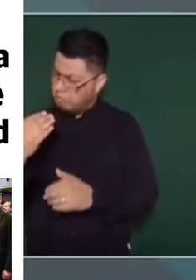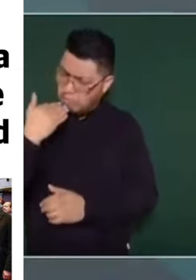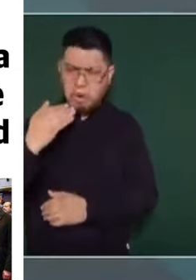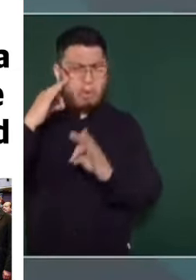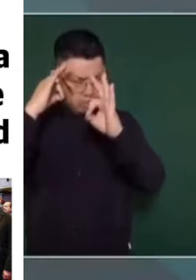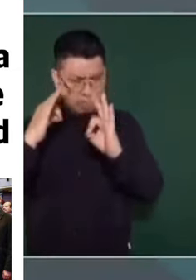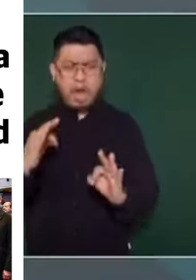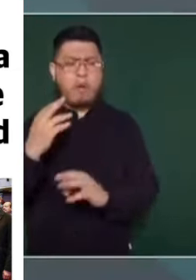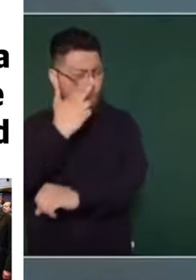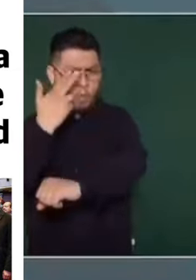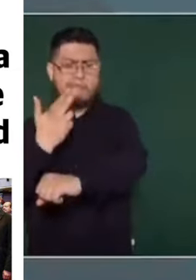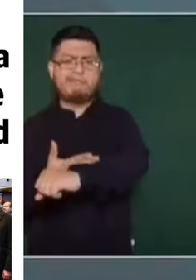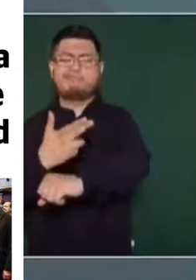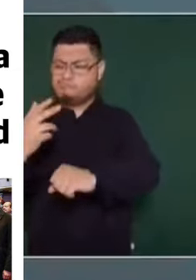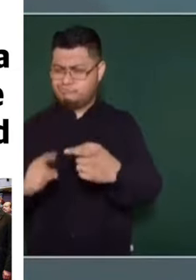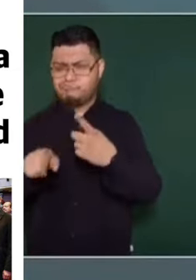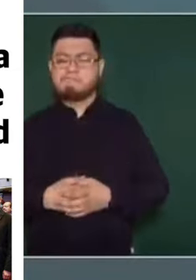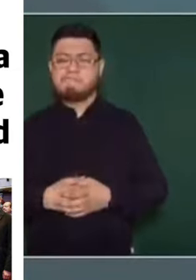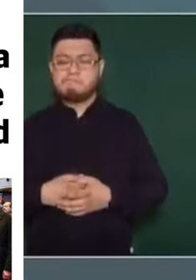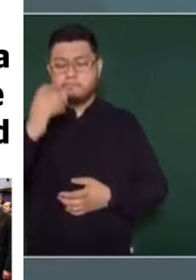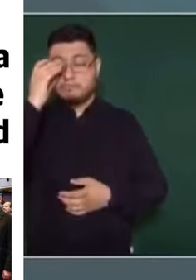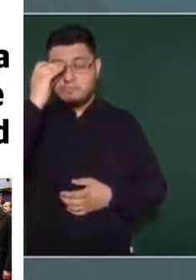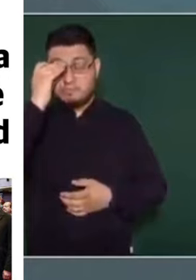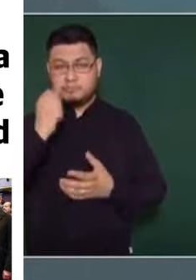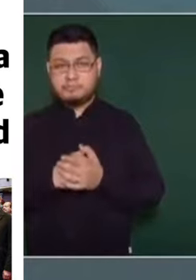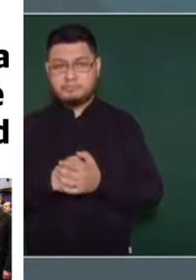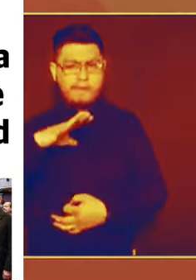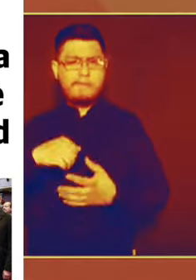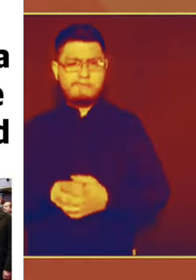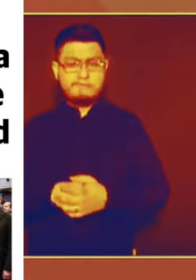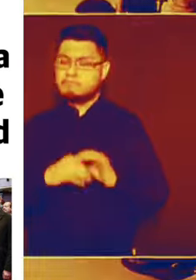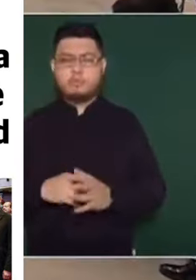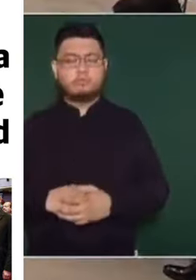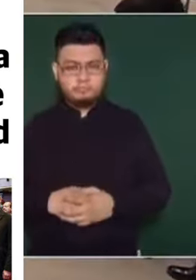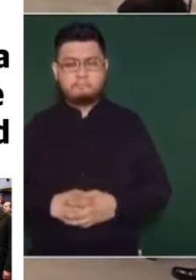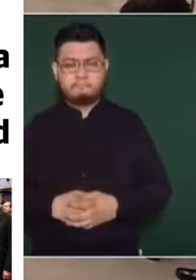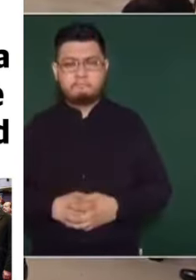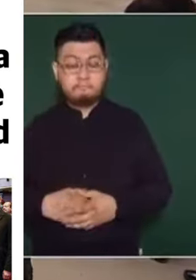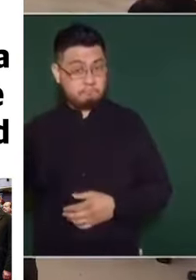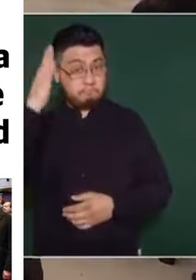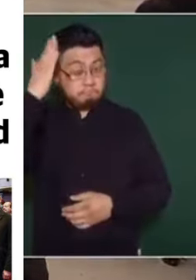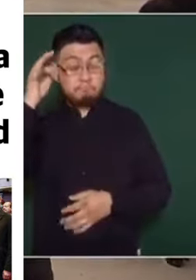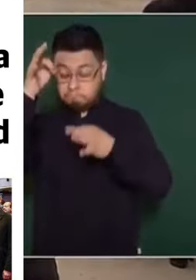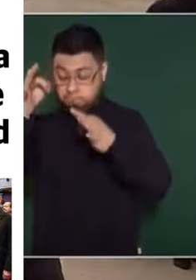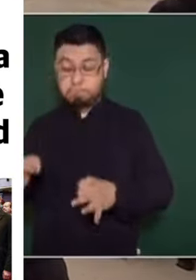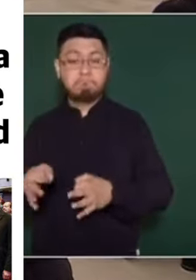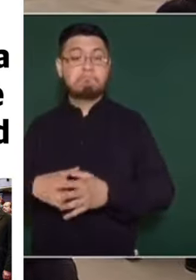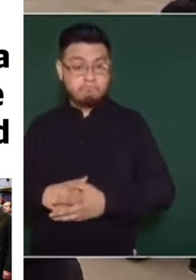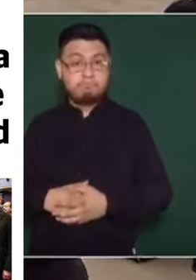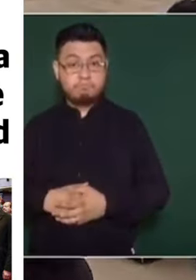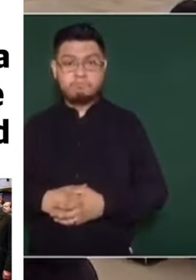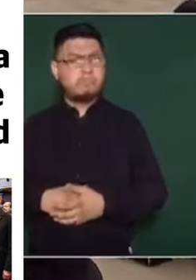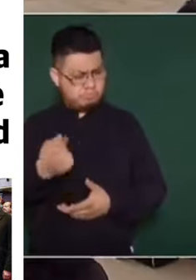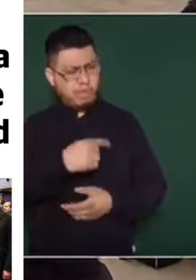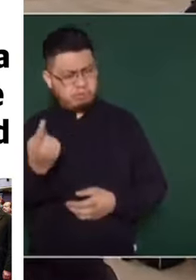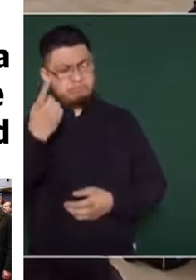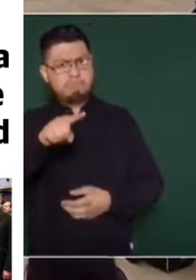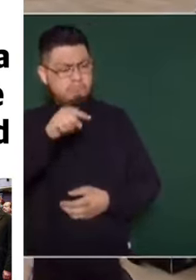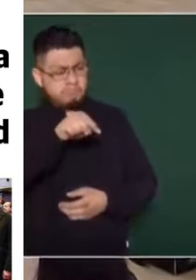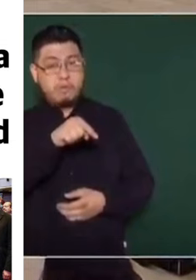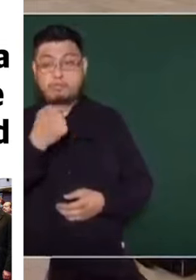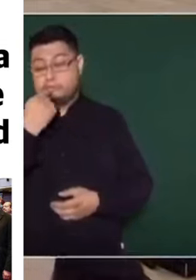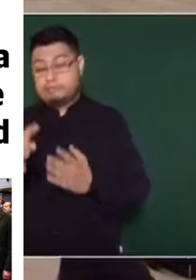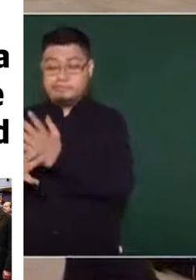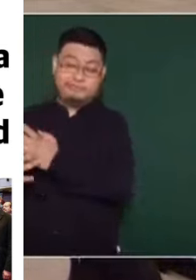muy buenas, honestas, profesionales, con vocación de justicia, independientes, incapaces de recibir una consigna, una línea,